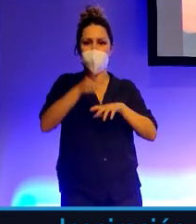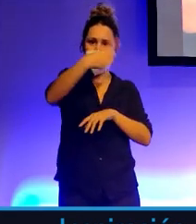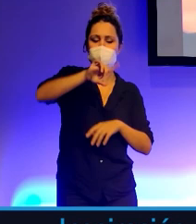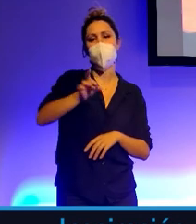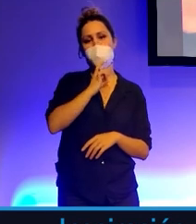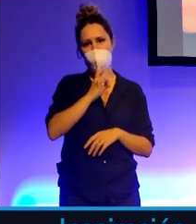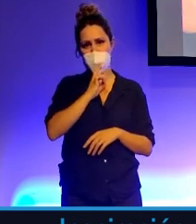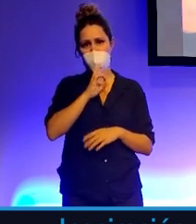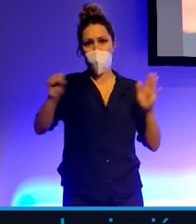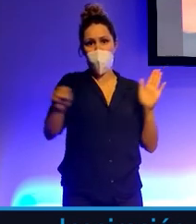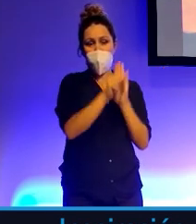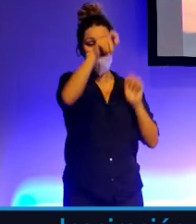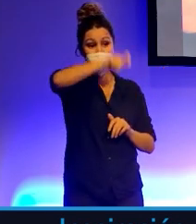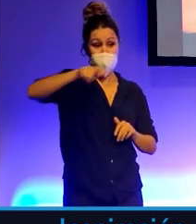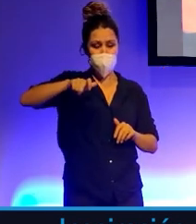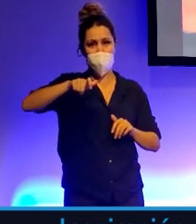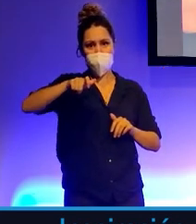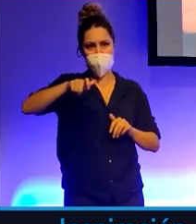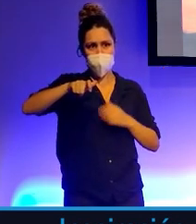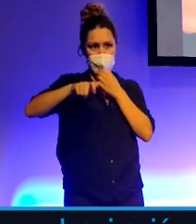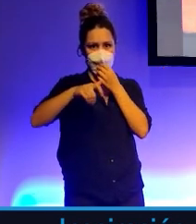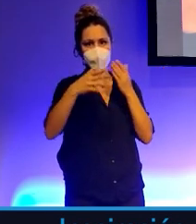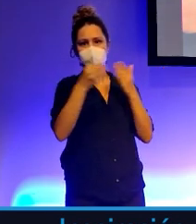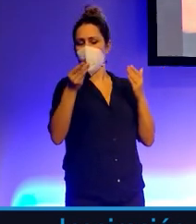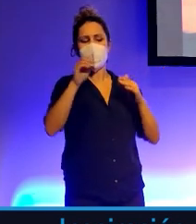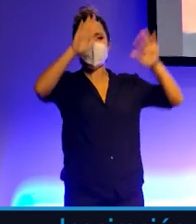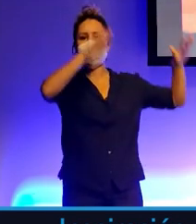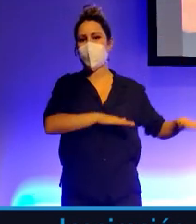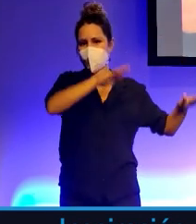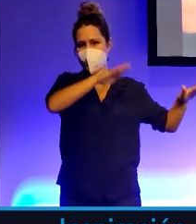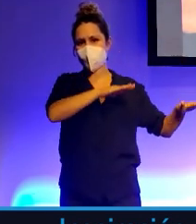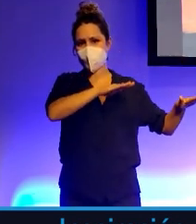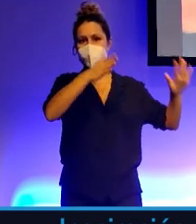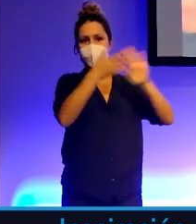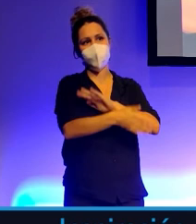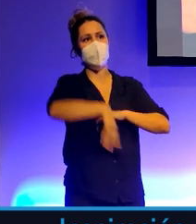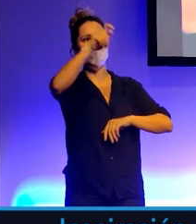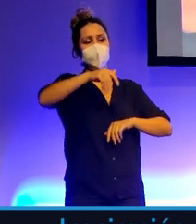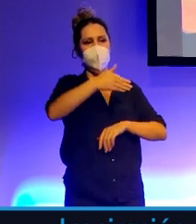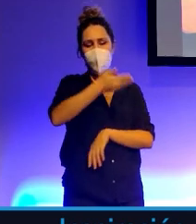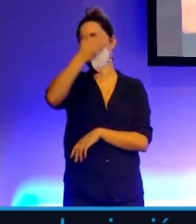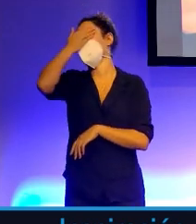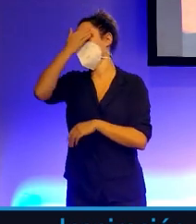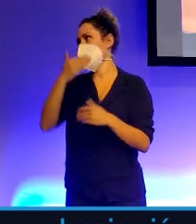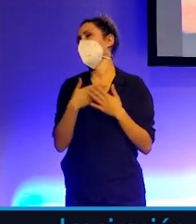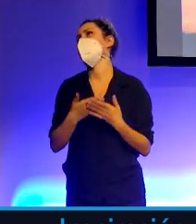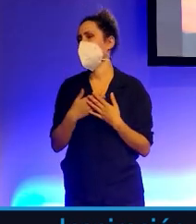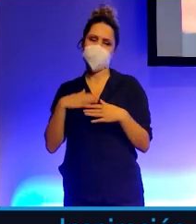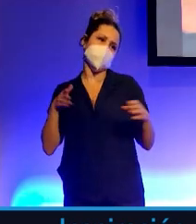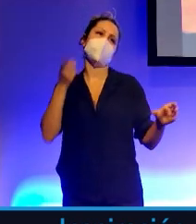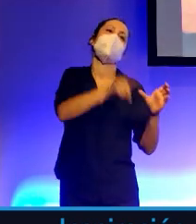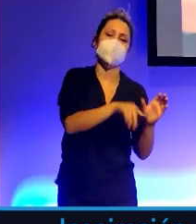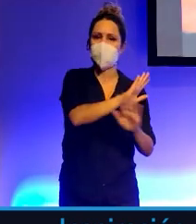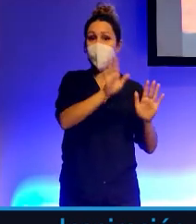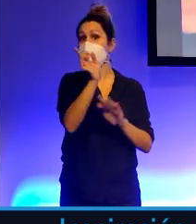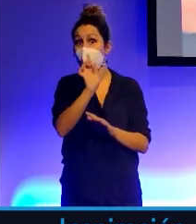marcas más humanas, en vez de clientes, tienen creyentes. Y no son personas ciegas que se entregan involuntariamente. Son personas